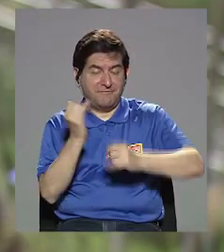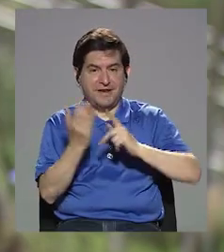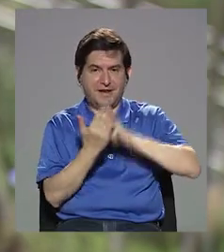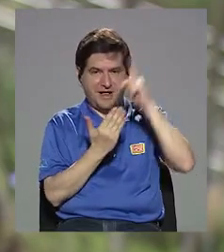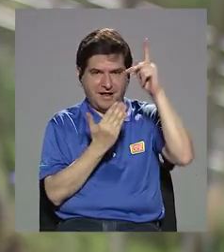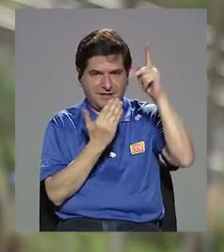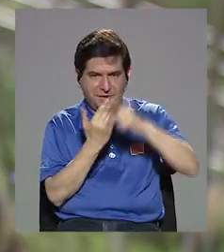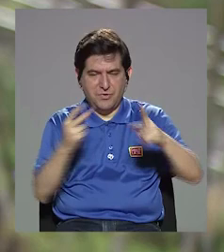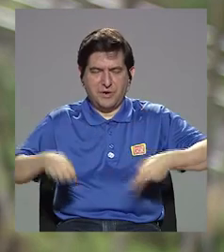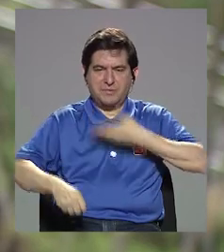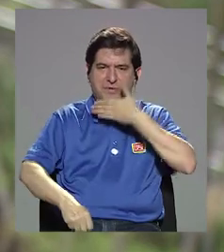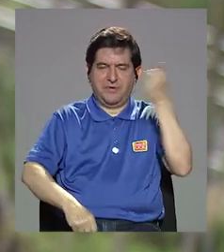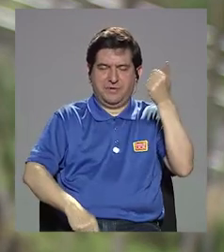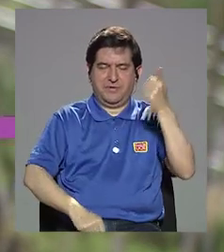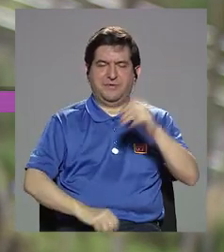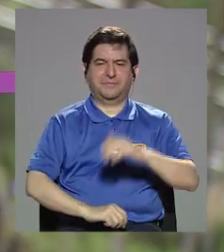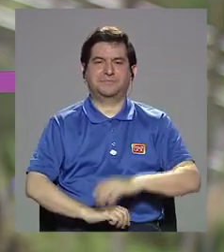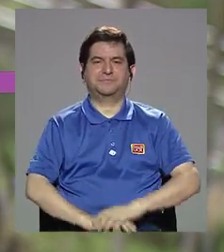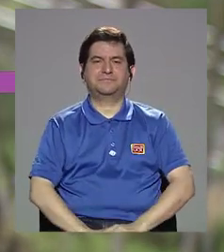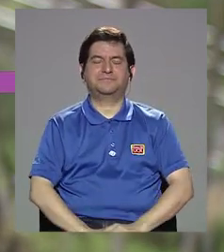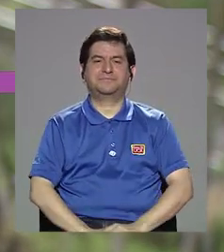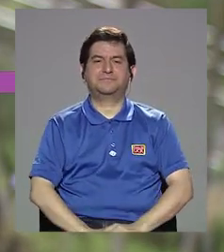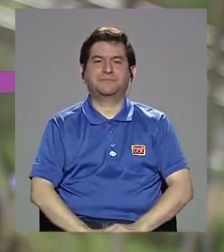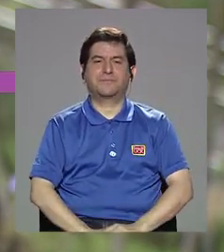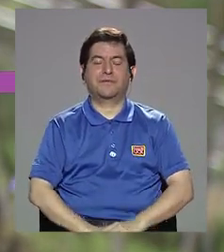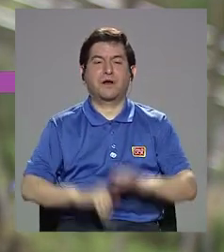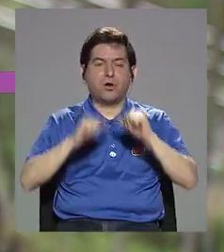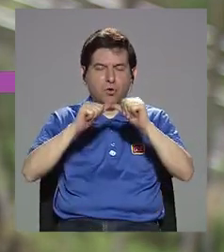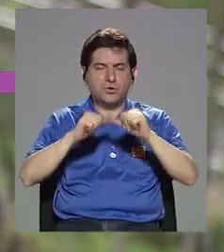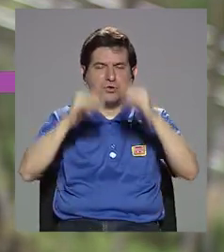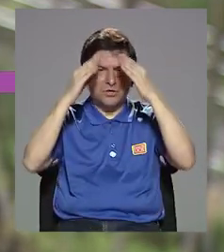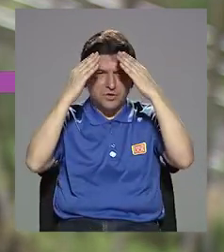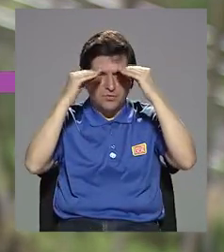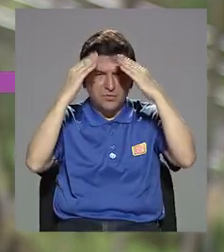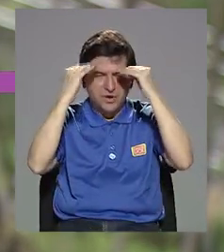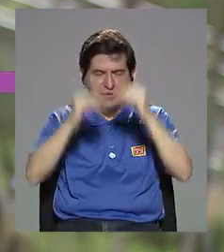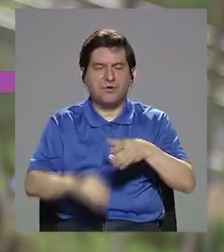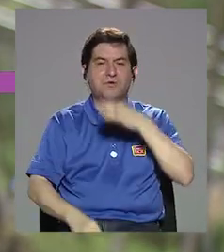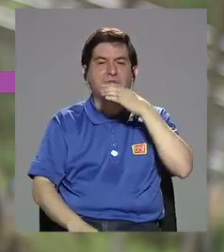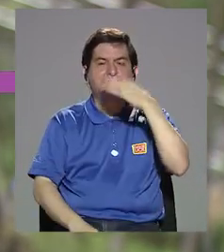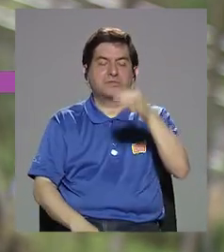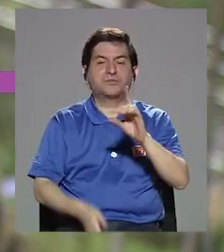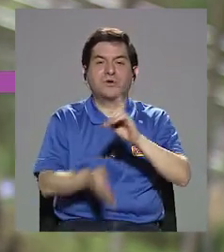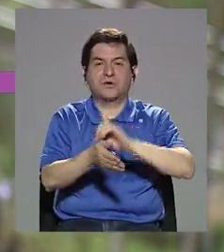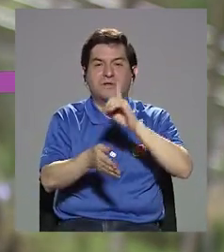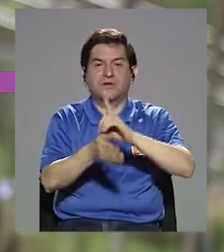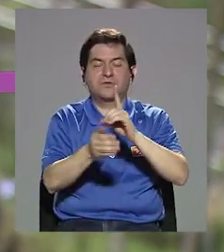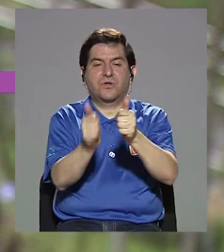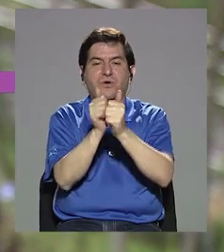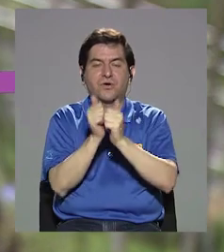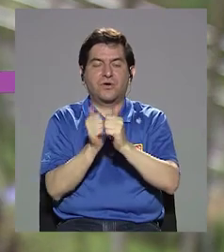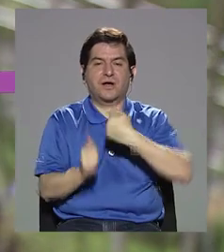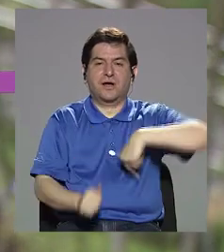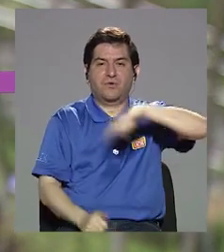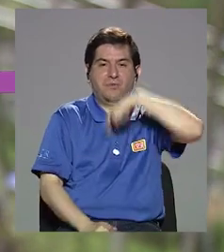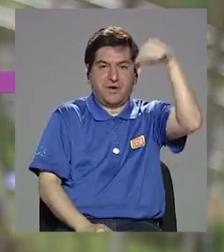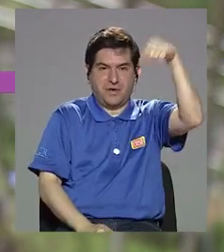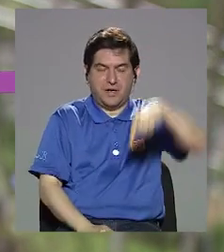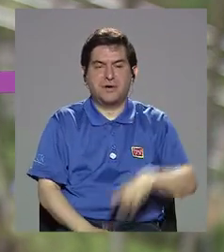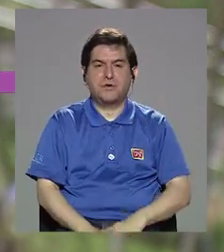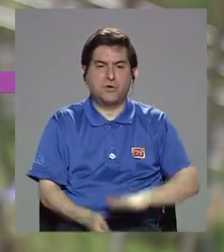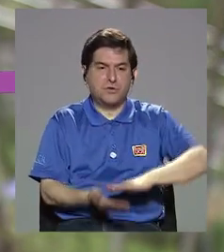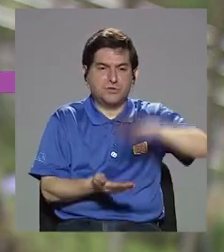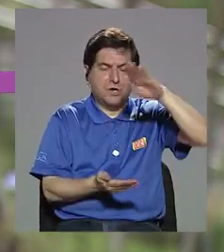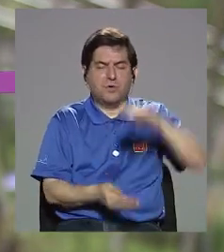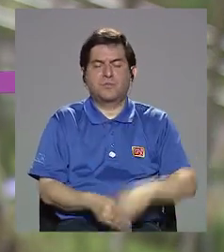Hemos llegado al final de otro programa más de Vivir Mejor. Siga las instrucciones, recomendaciones de la doctora que nos acompañó